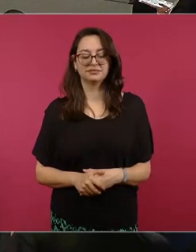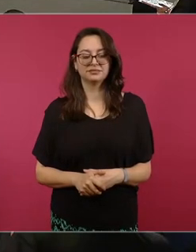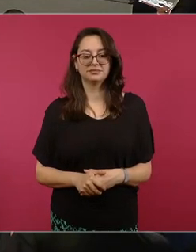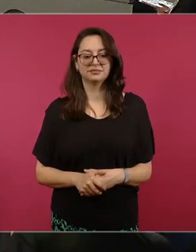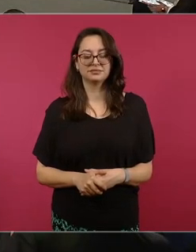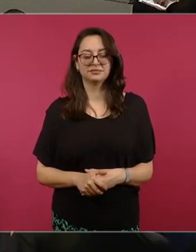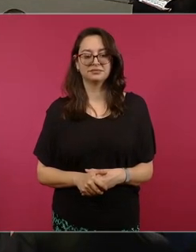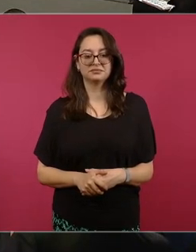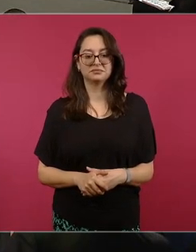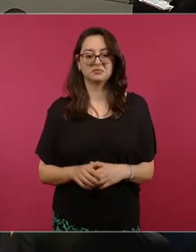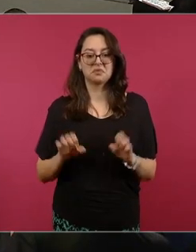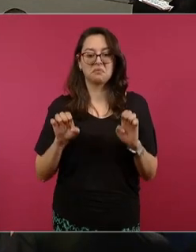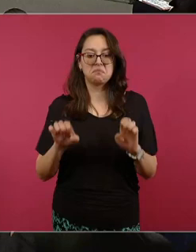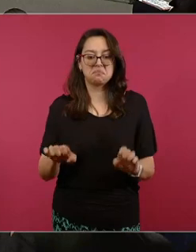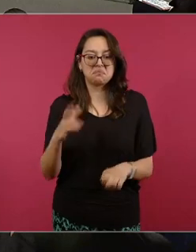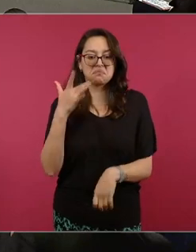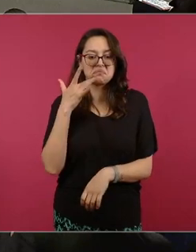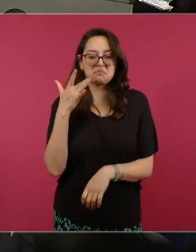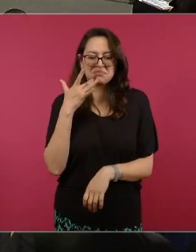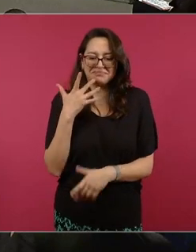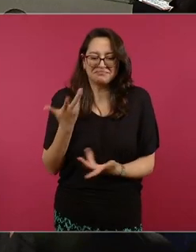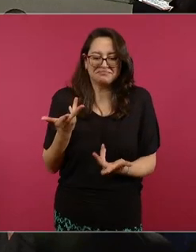es lujo barato